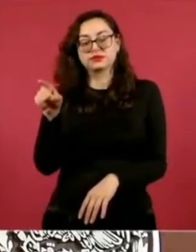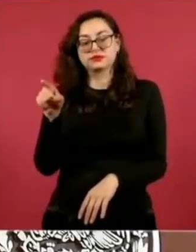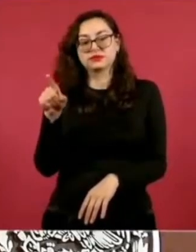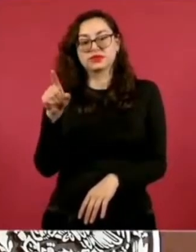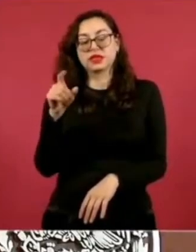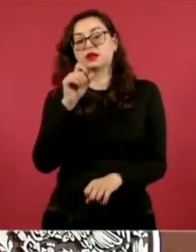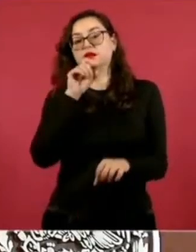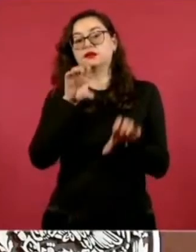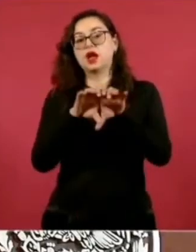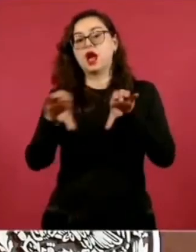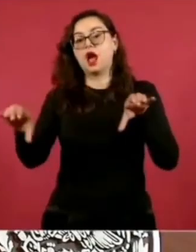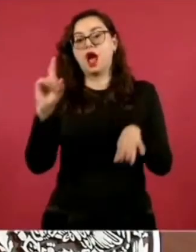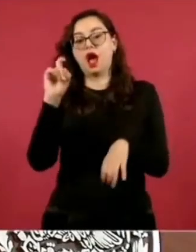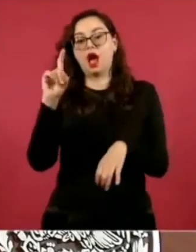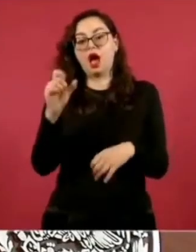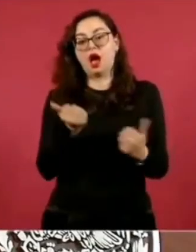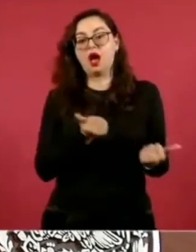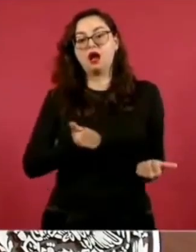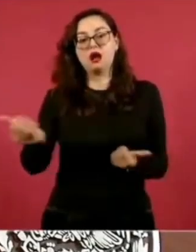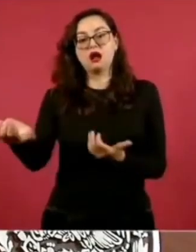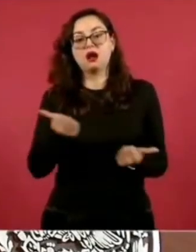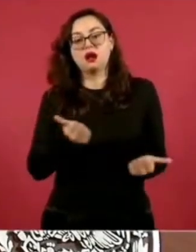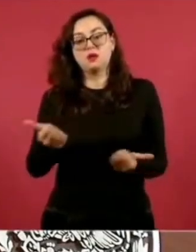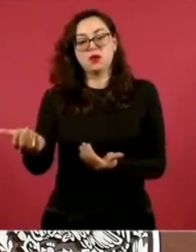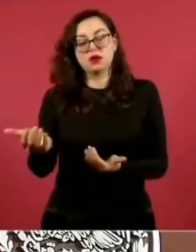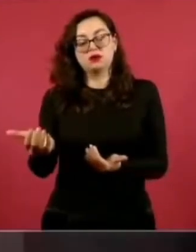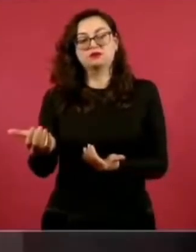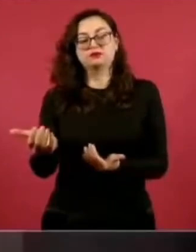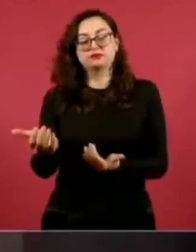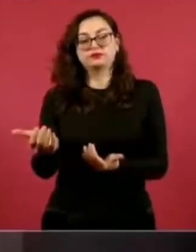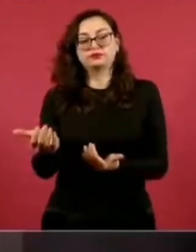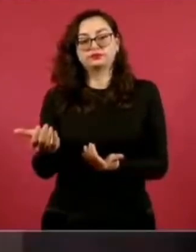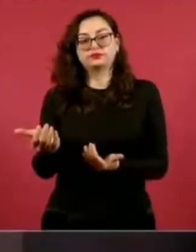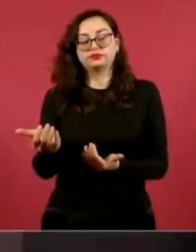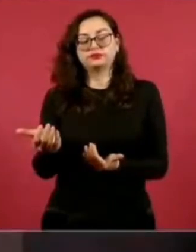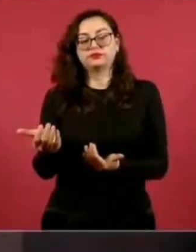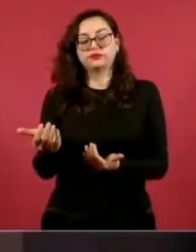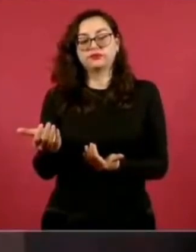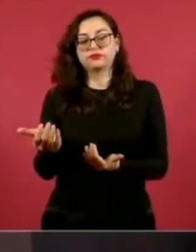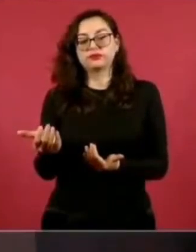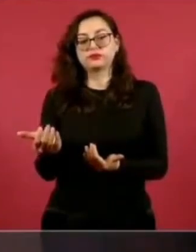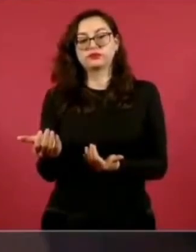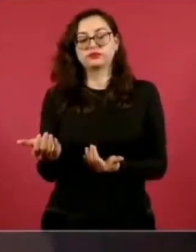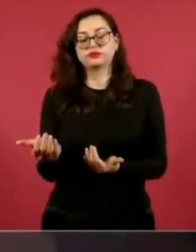sobre todo